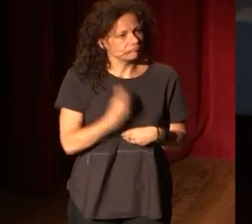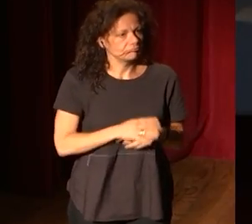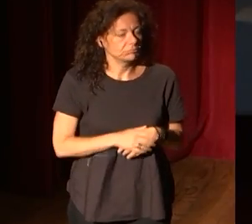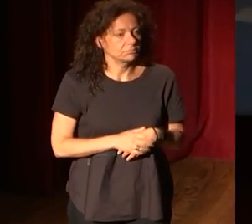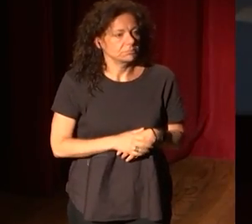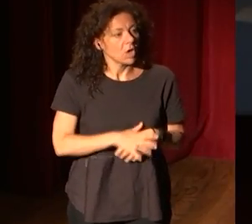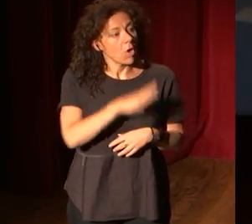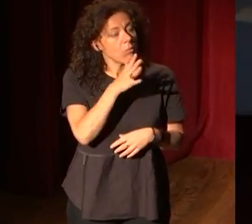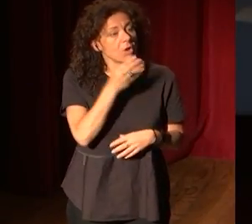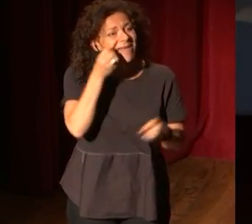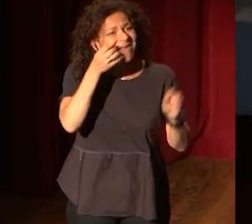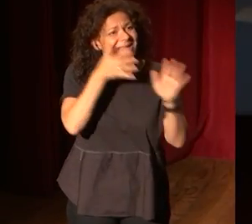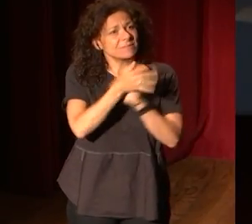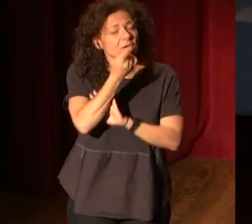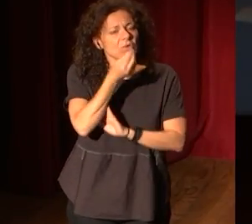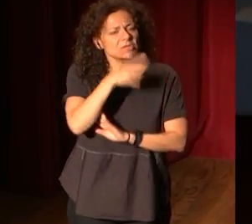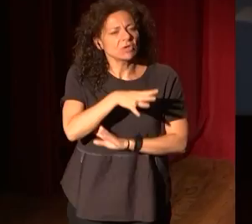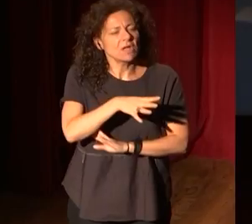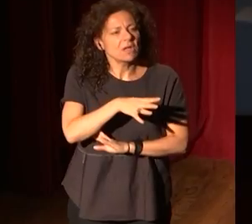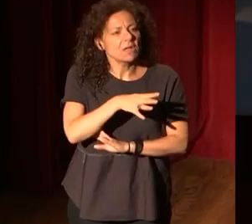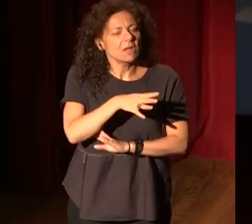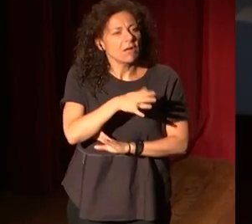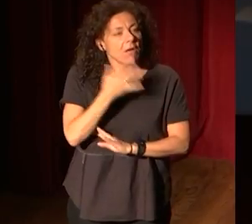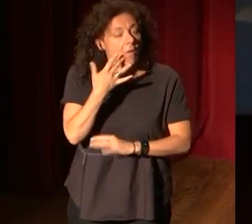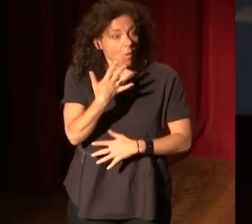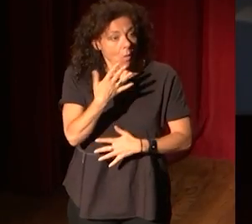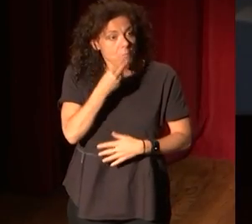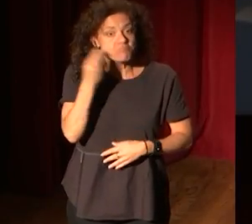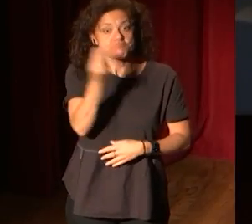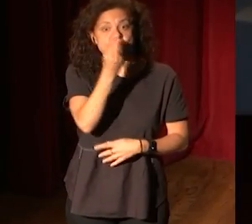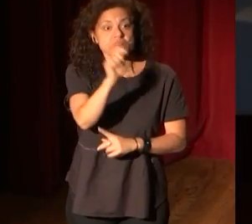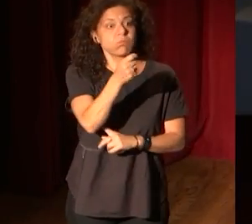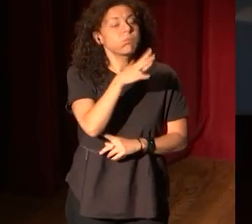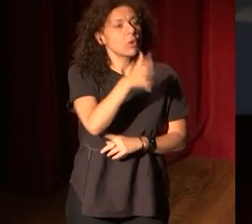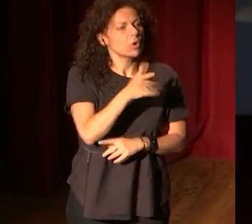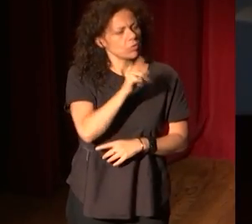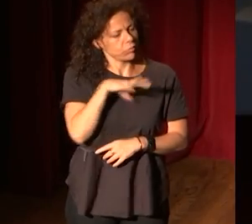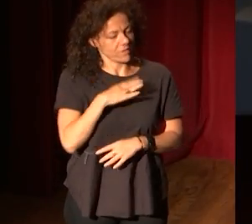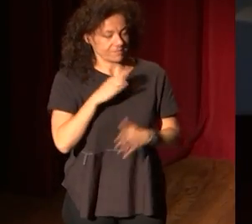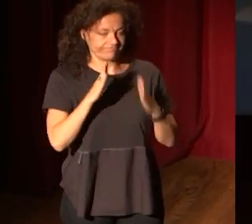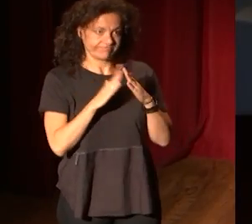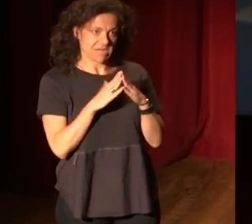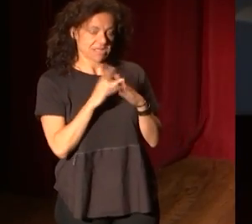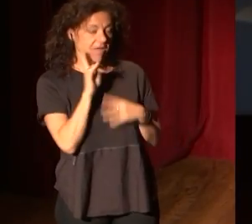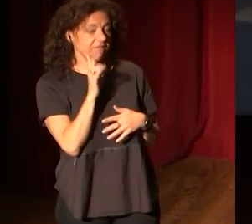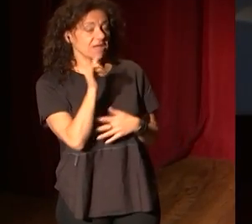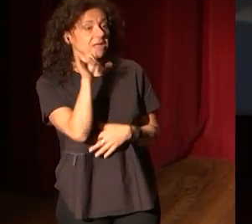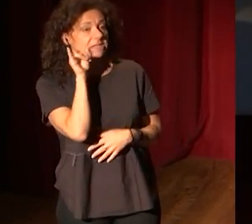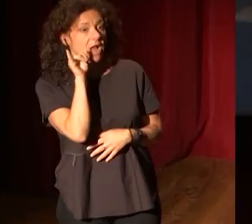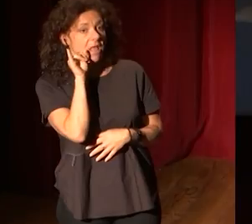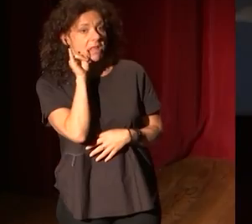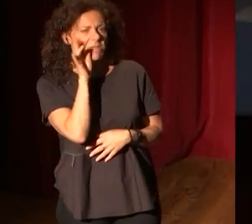Simplemente cuenta una historia. ¿Por qué ha tenido éxito? Bueno, sí, es interesante porque puedes estar en tu casa y estás viendo Instagram. Pero,